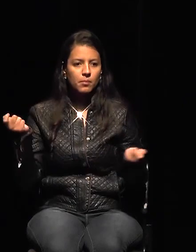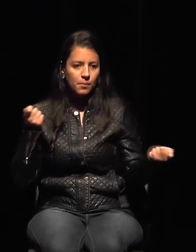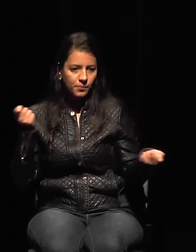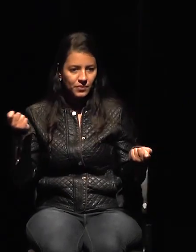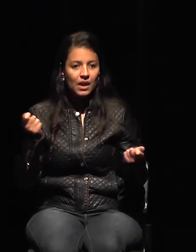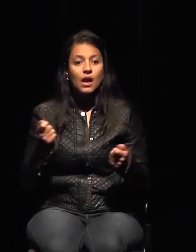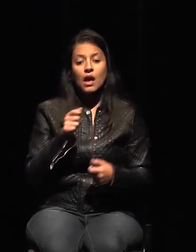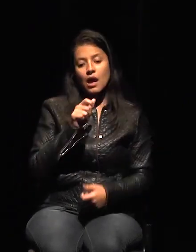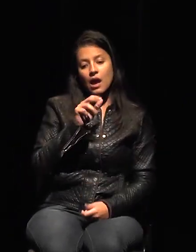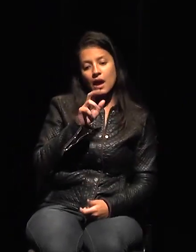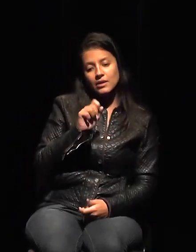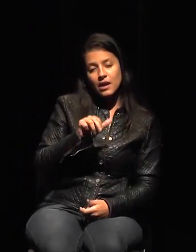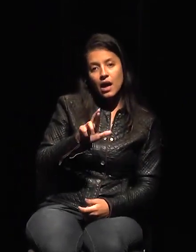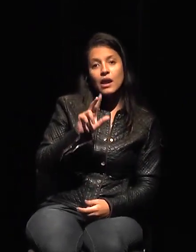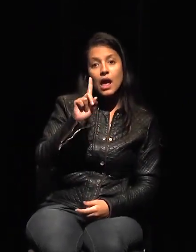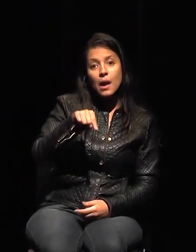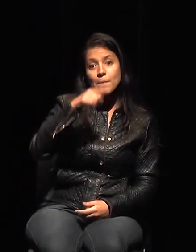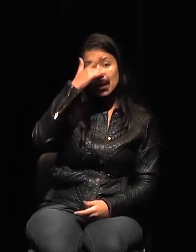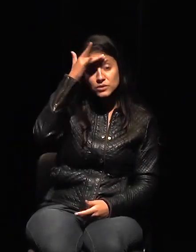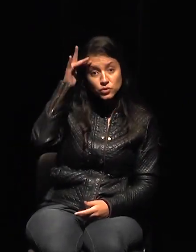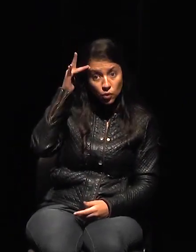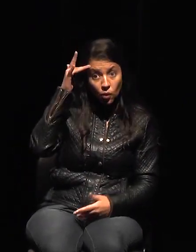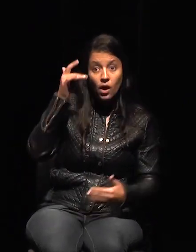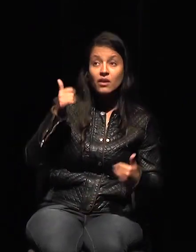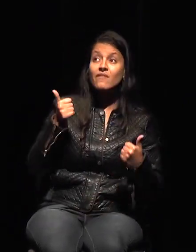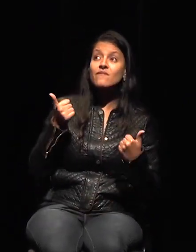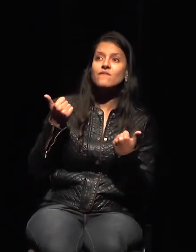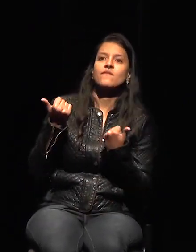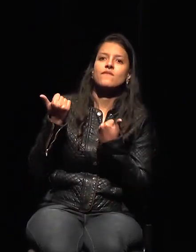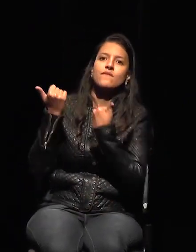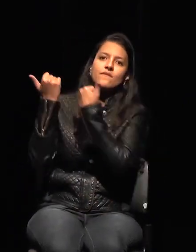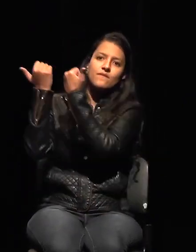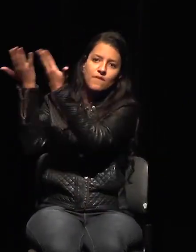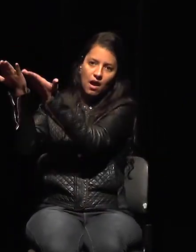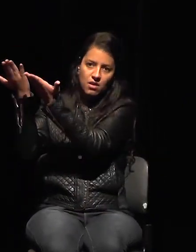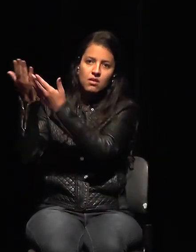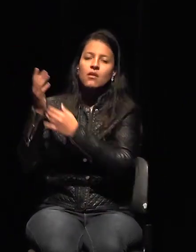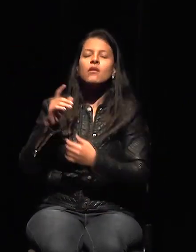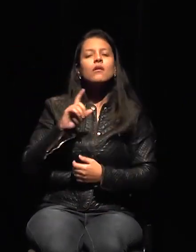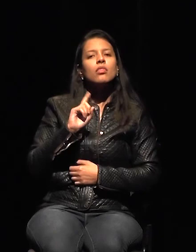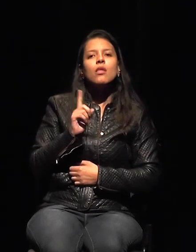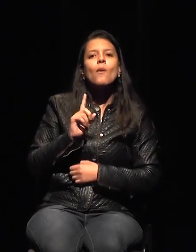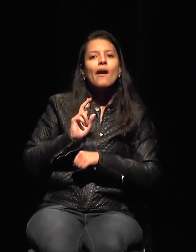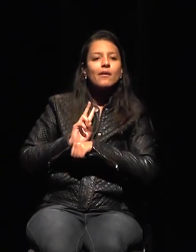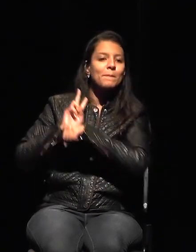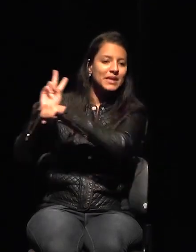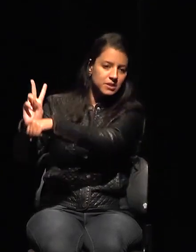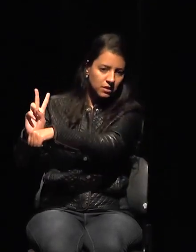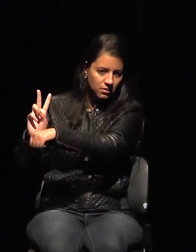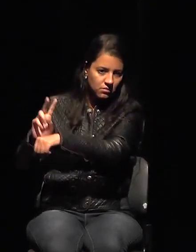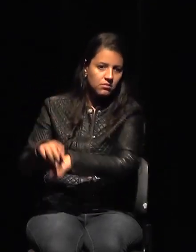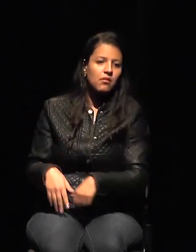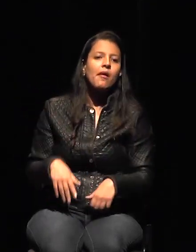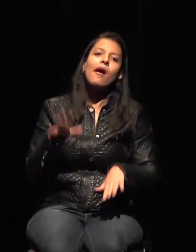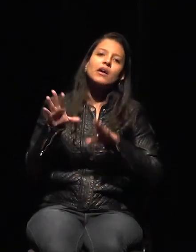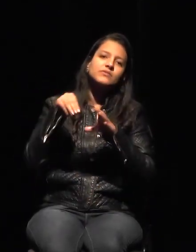no solo el que va a prestar algo. A veces por la dificultad en los museos federales y público,